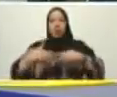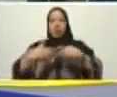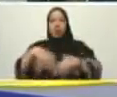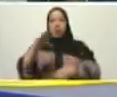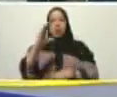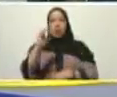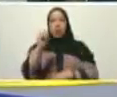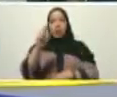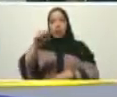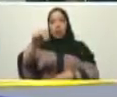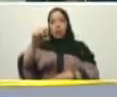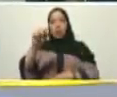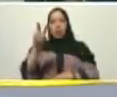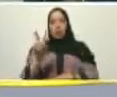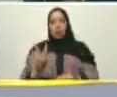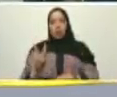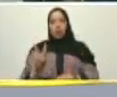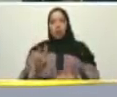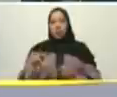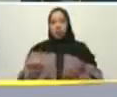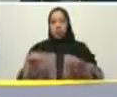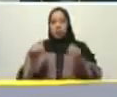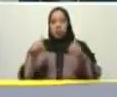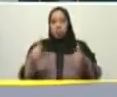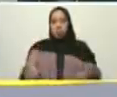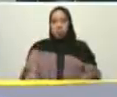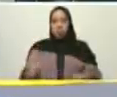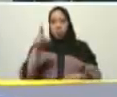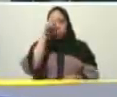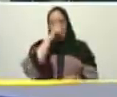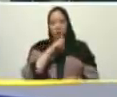26 años o sea empezó en los 90 en los años 90